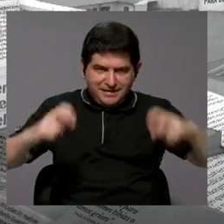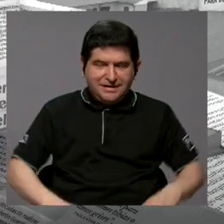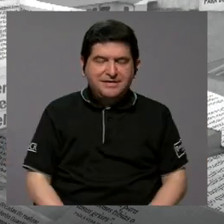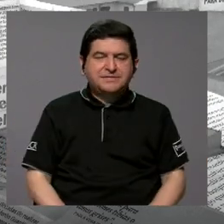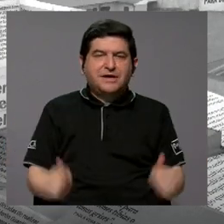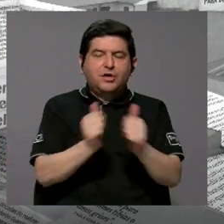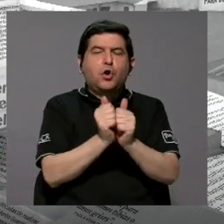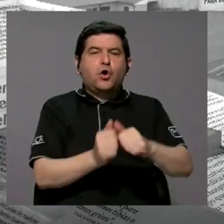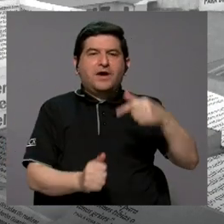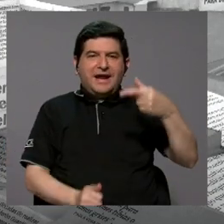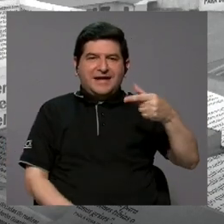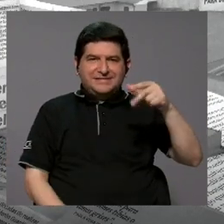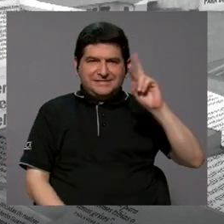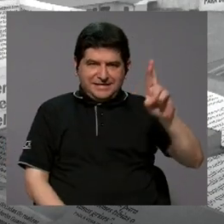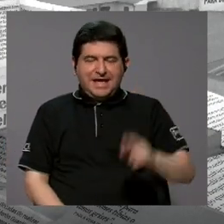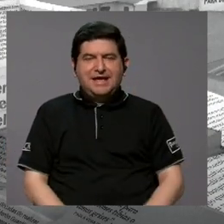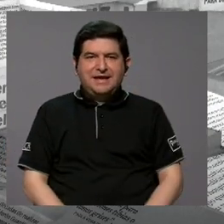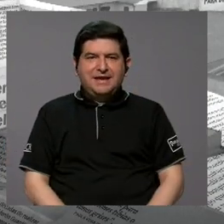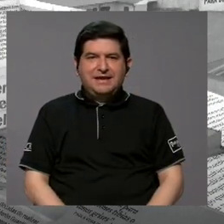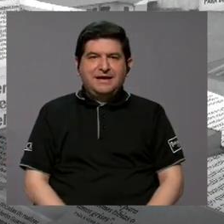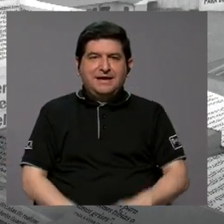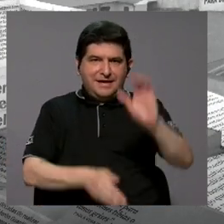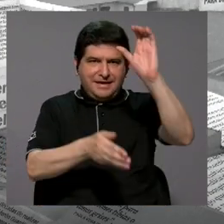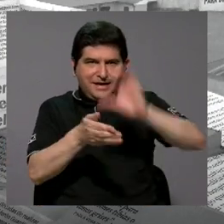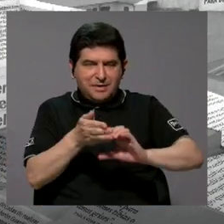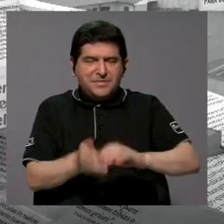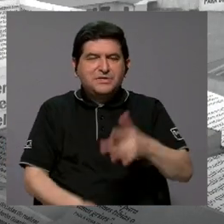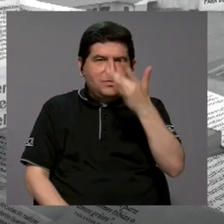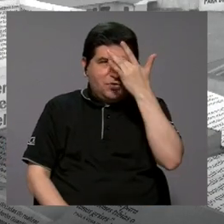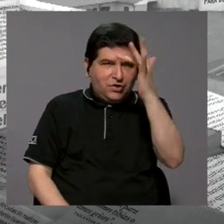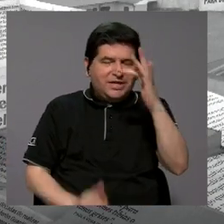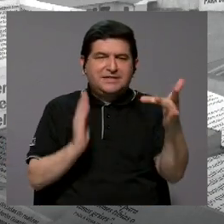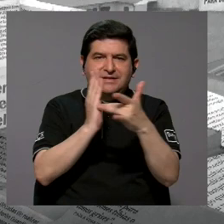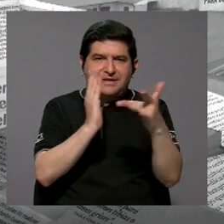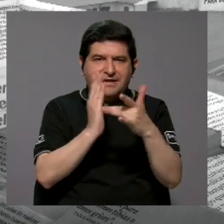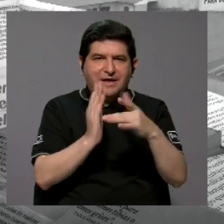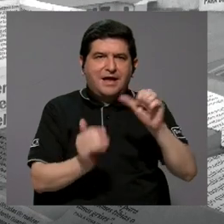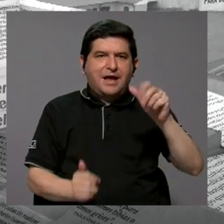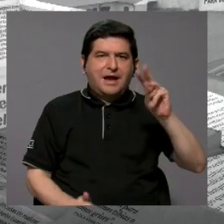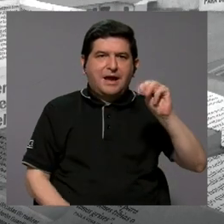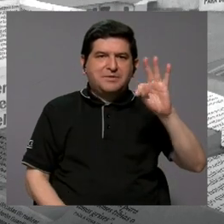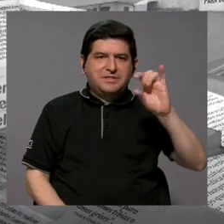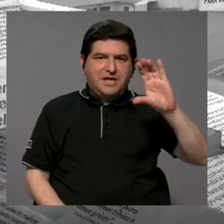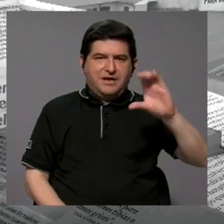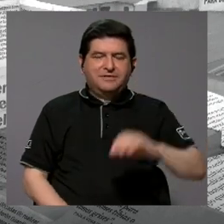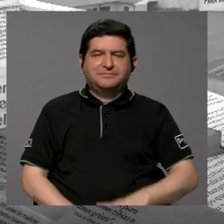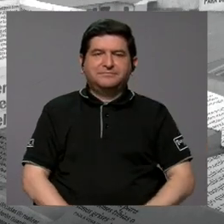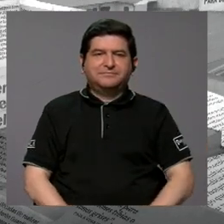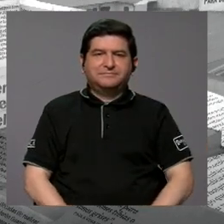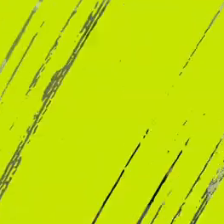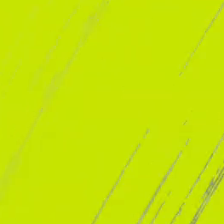analizaremos con Graciela Rivera del capítulo Inteligencia Artificial de CAMTIC.